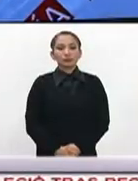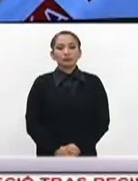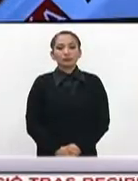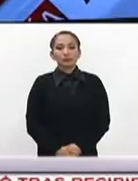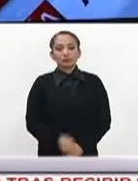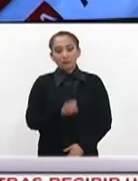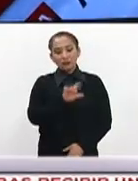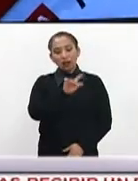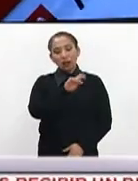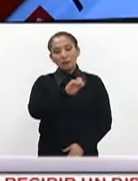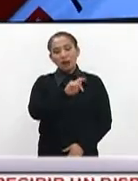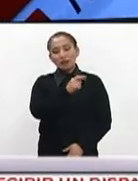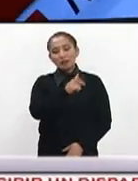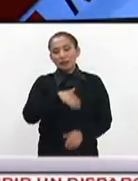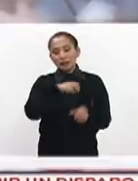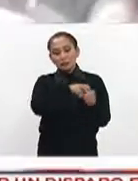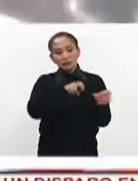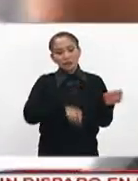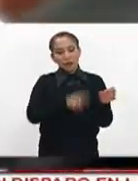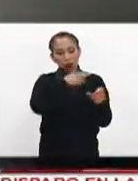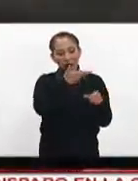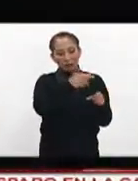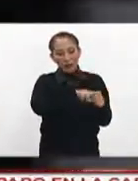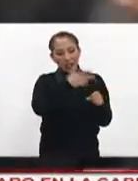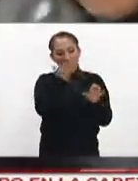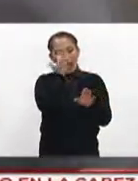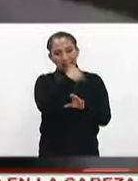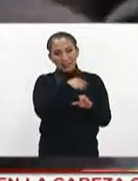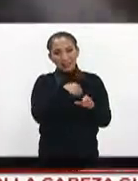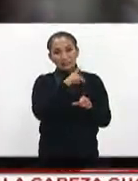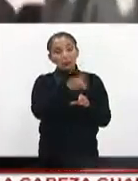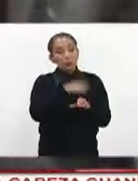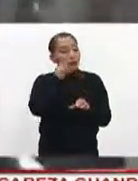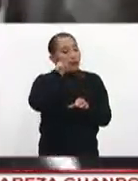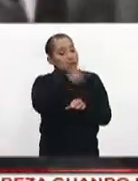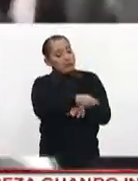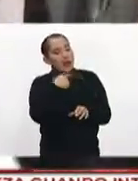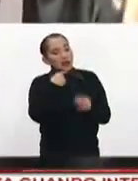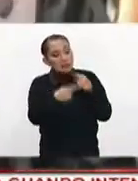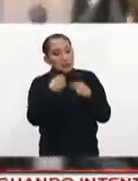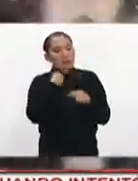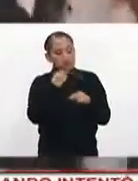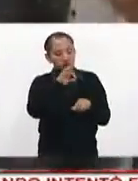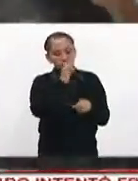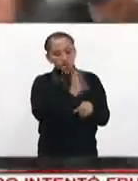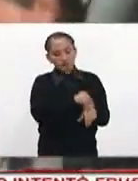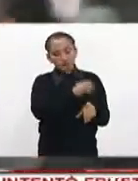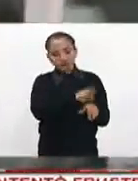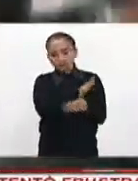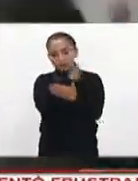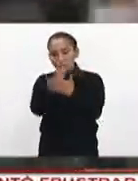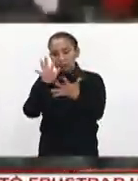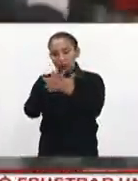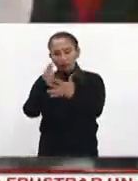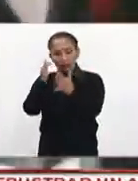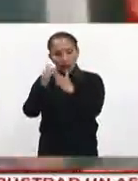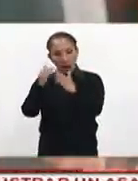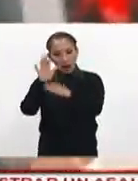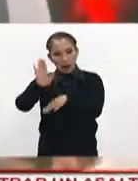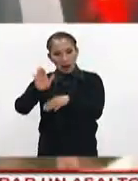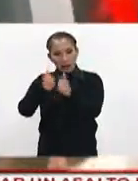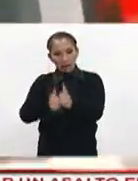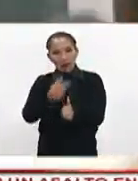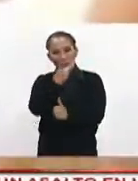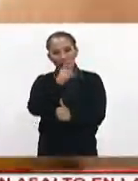El maestro Gordillo abandonó la clínica donde permanecía internada luego de que la PGR le concedió la prisión domiciliaria. Está a traslado a las 2